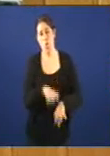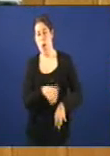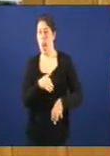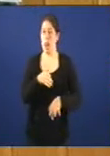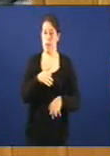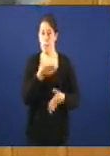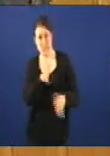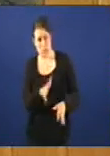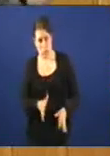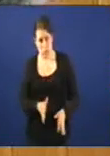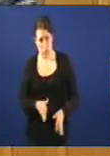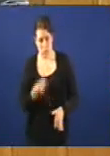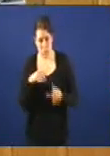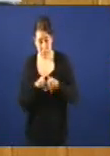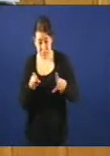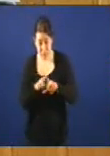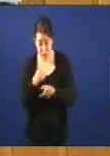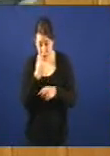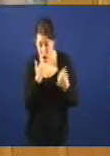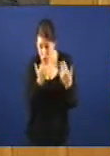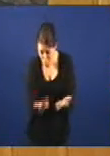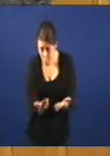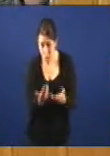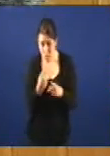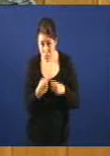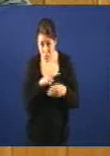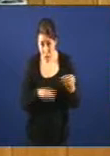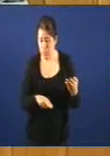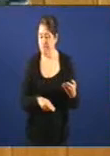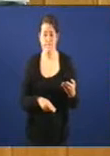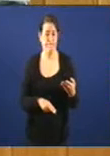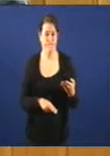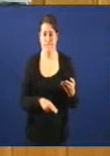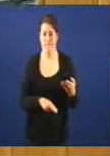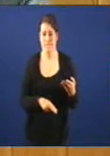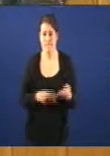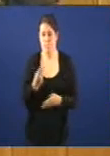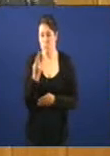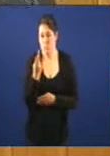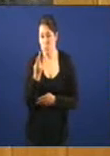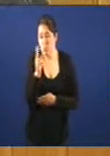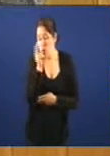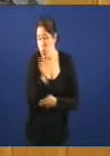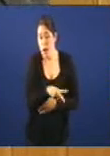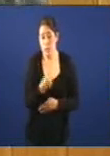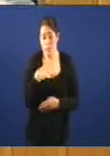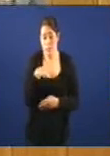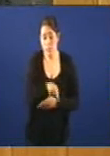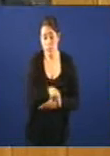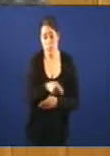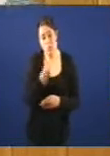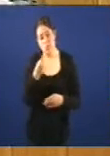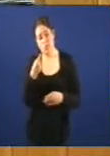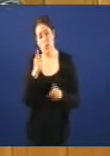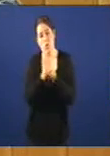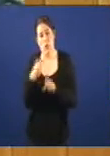este descaro non merece o amparo da Xunta de Galicia. Non merece que vostedes respeten a súa ilegalidade para ir contra quen ten dereitos legítimos